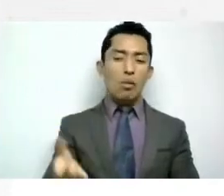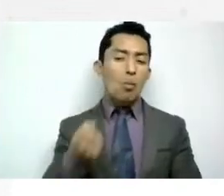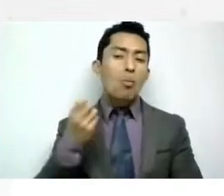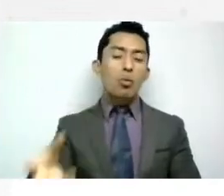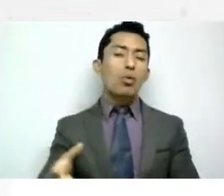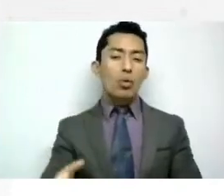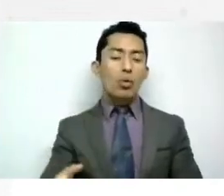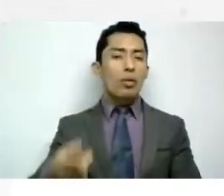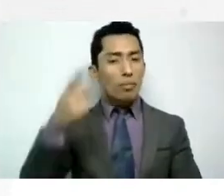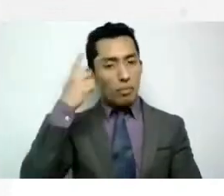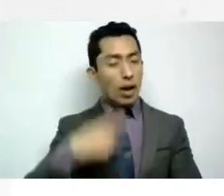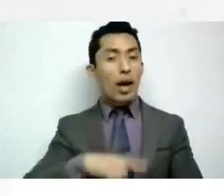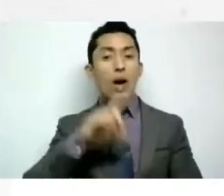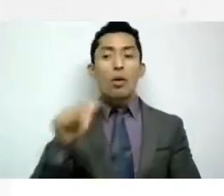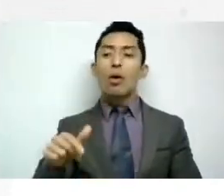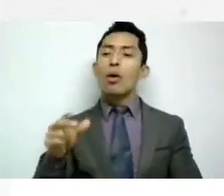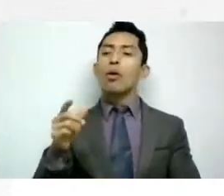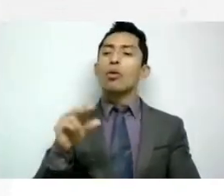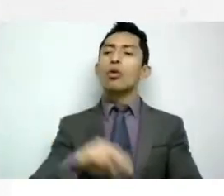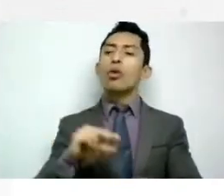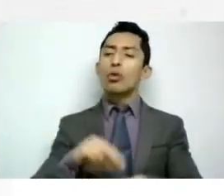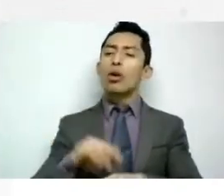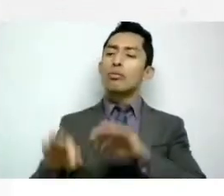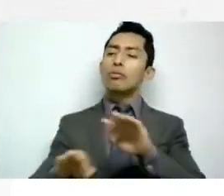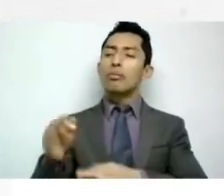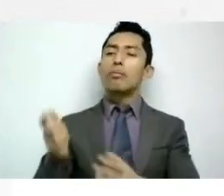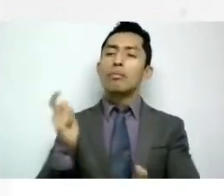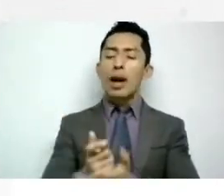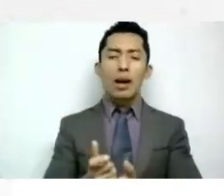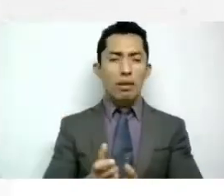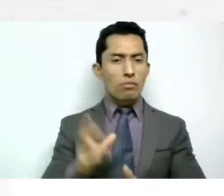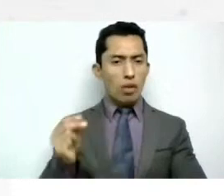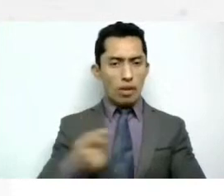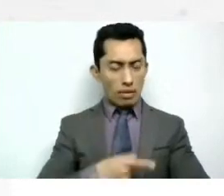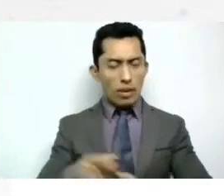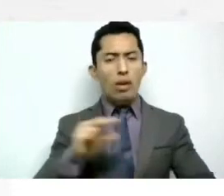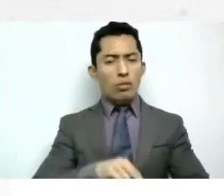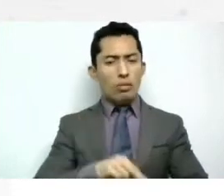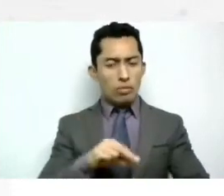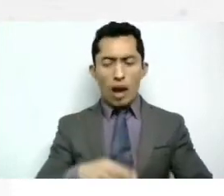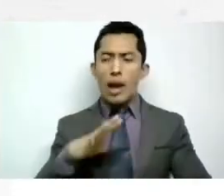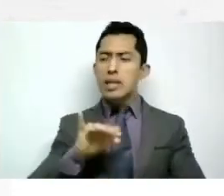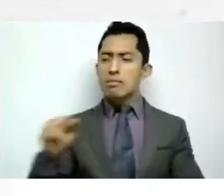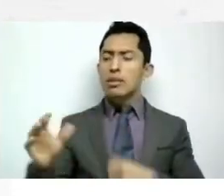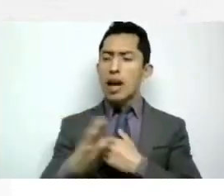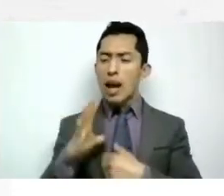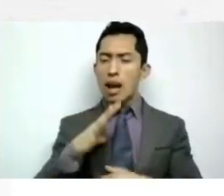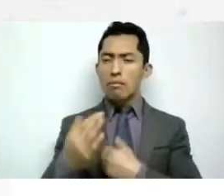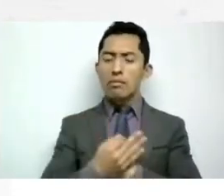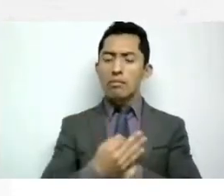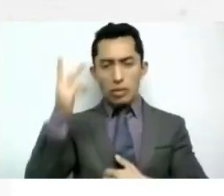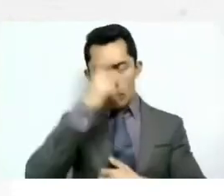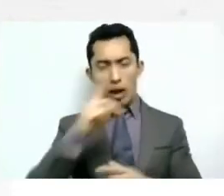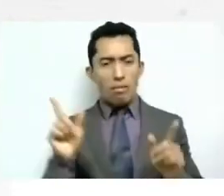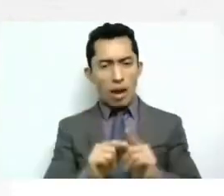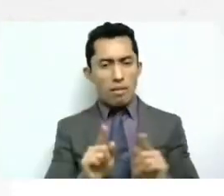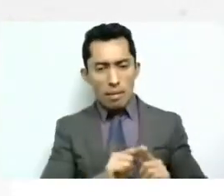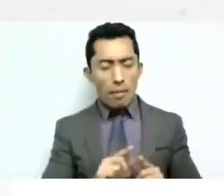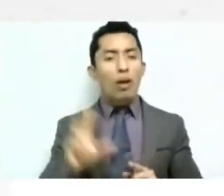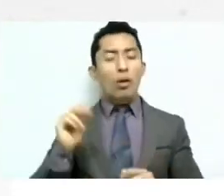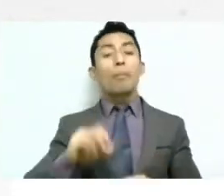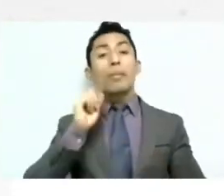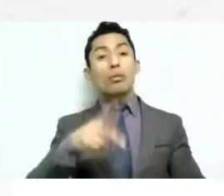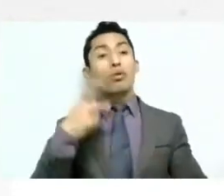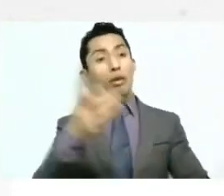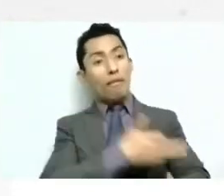lo lleves al médico o bueno el médico tenemos el seguro social pero para que lo lleves al psicólogo no nada más es a ellos es a los familiares